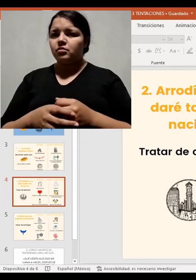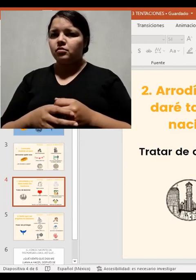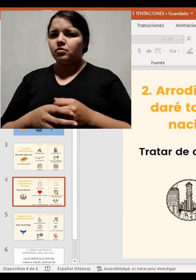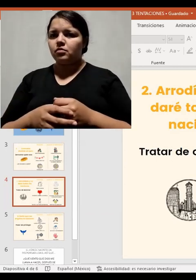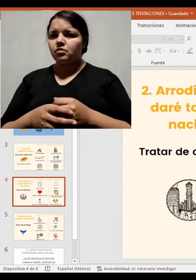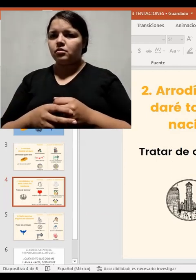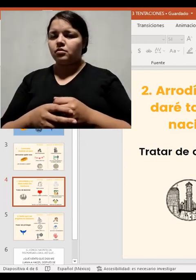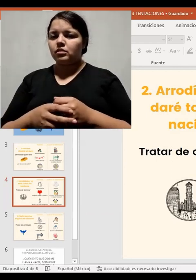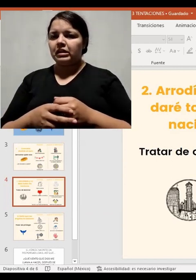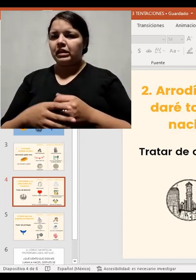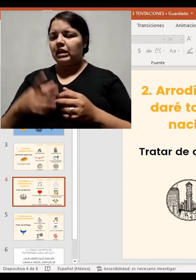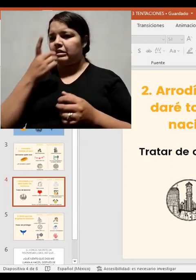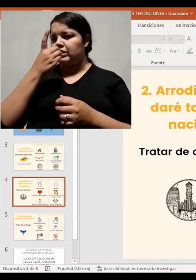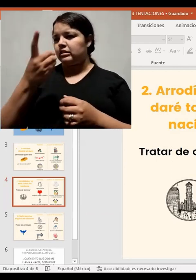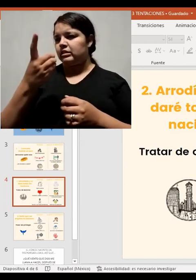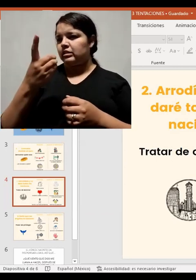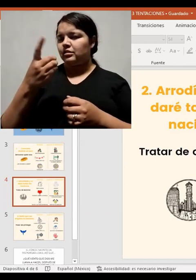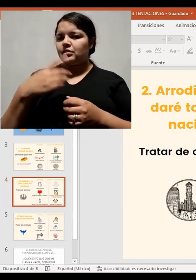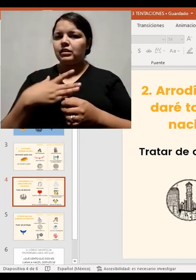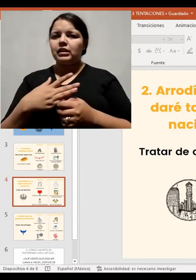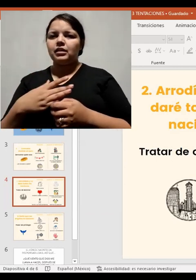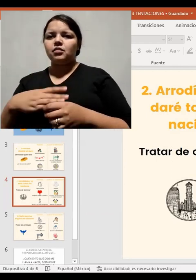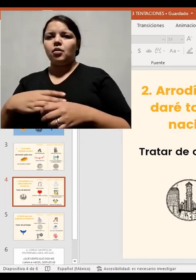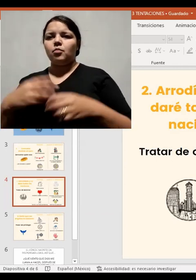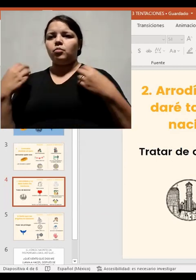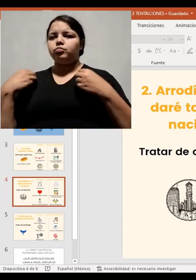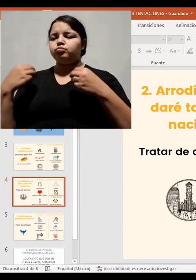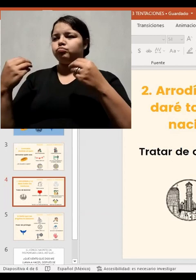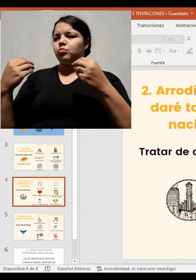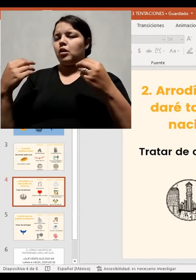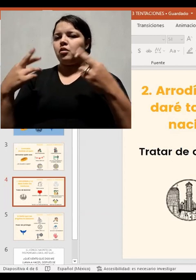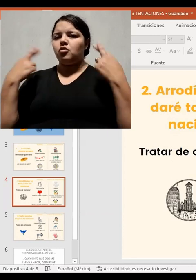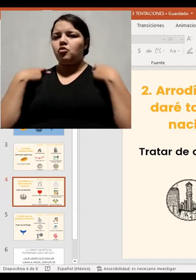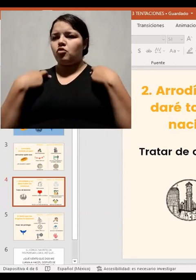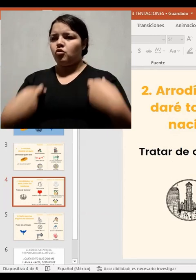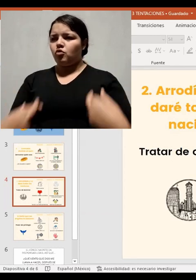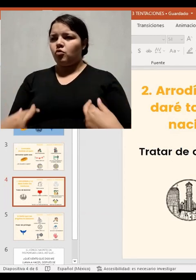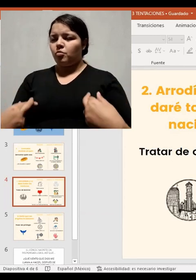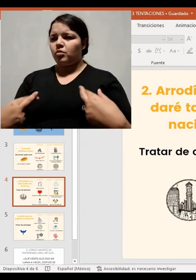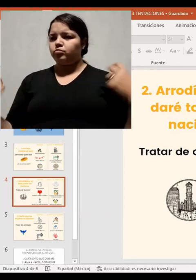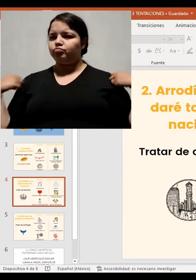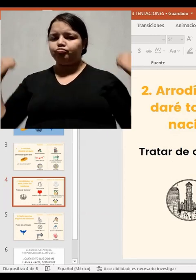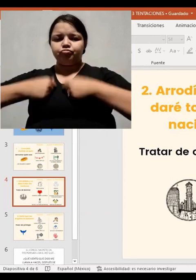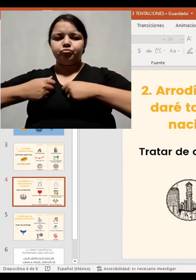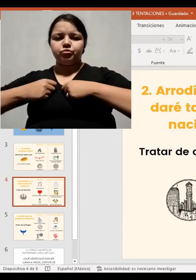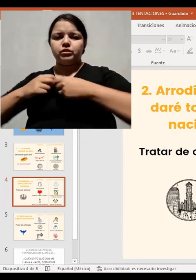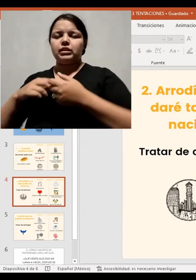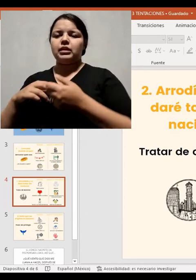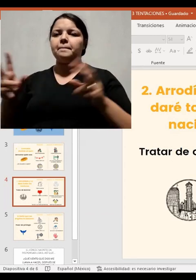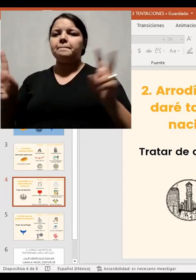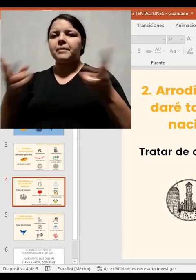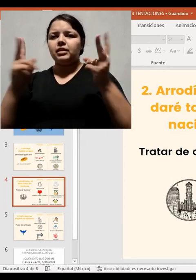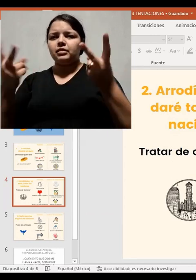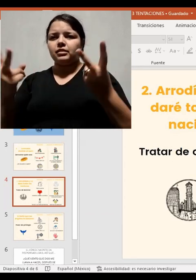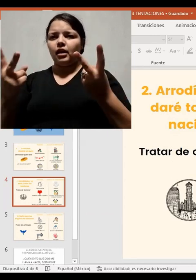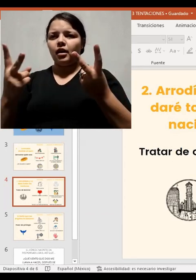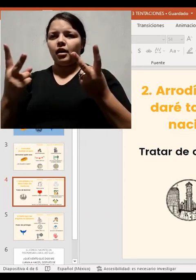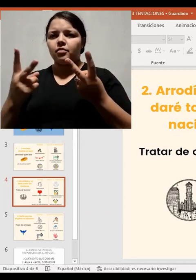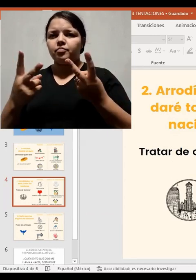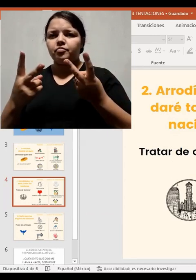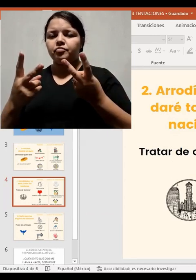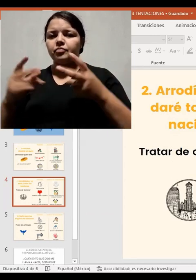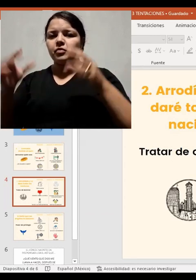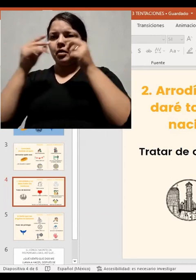siquiera tener la cordialidad de llevárselo a la persona. ¿Qué nos cuesta ponerlo en un gancho? ¿No? ¿Qué nos cuesta si